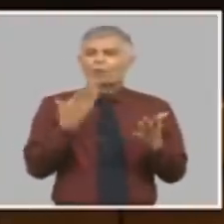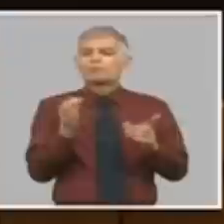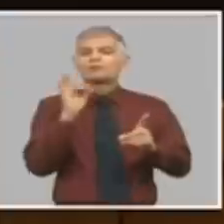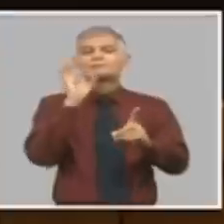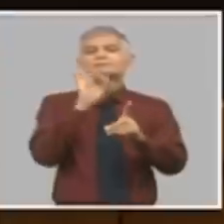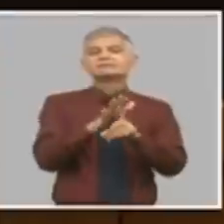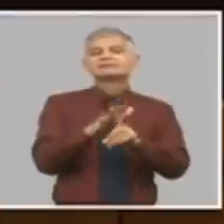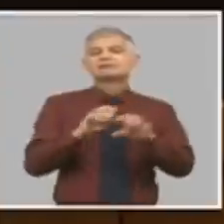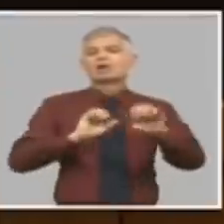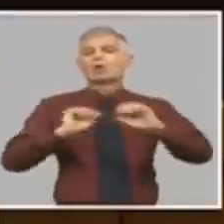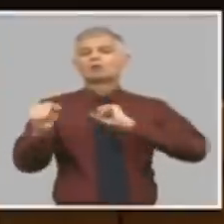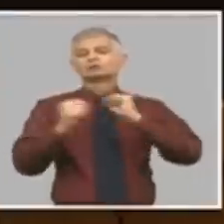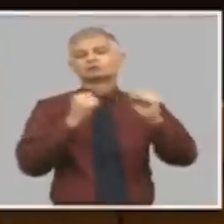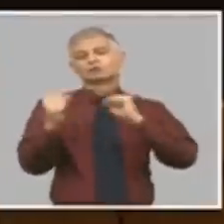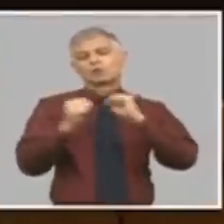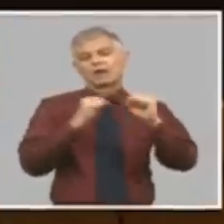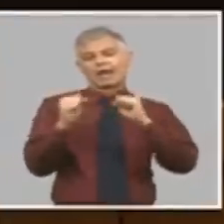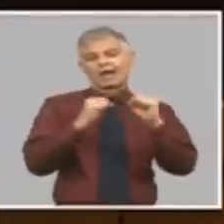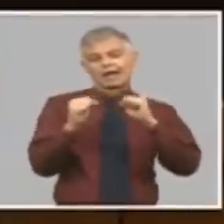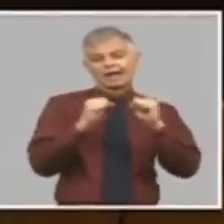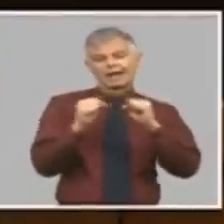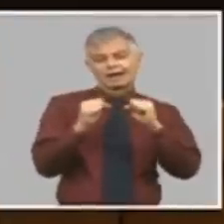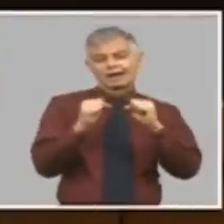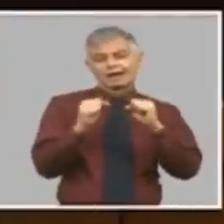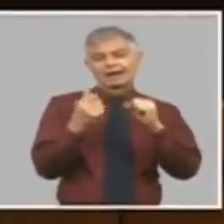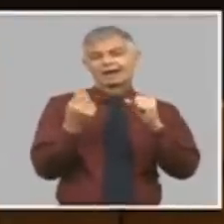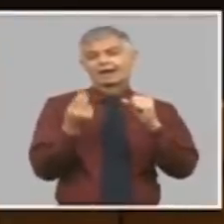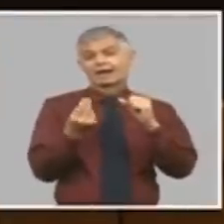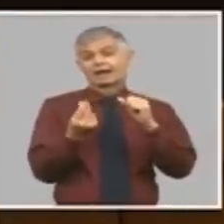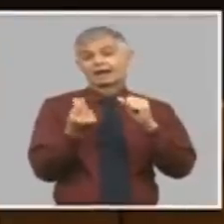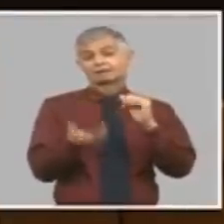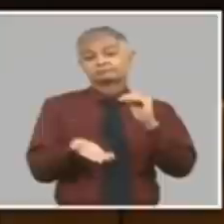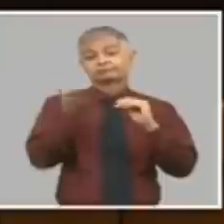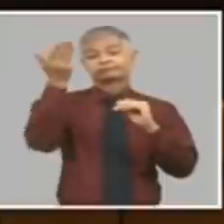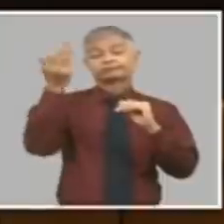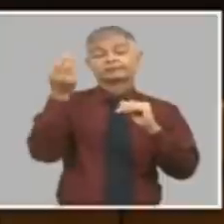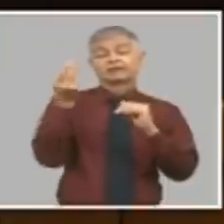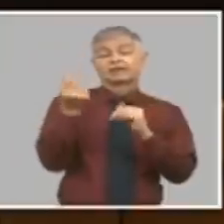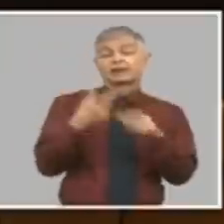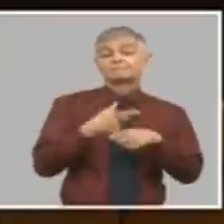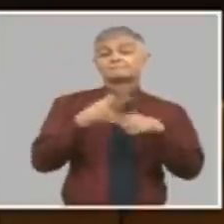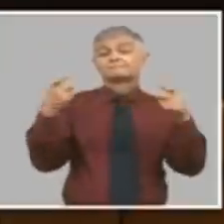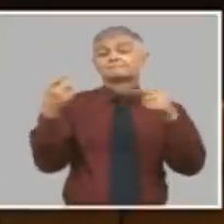a controlar la inflación mayorista segundo riego